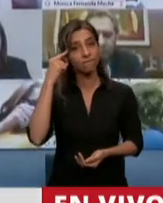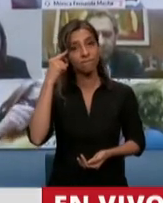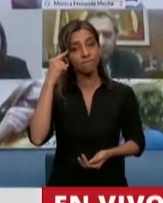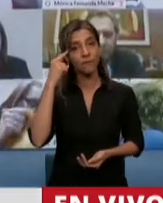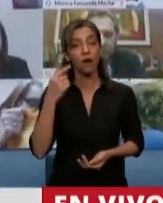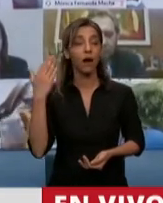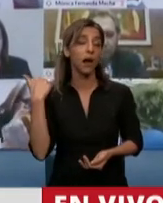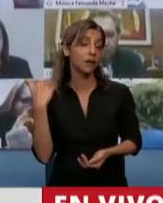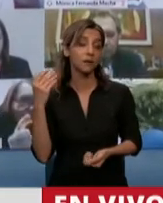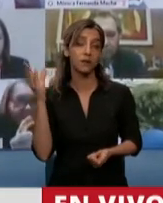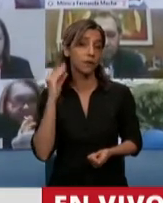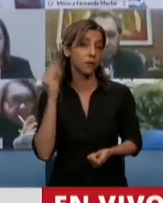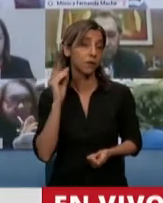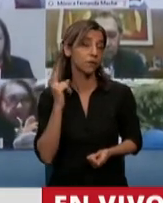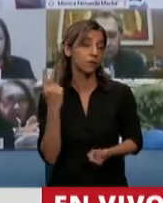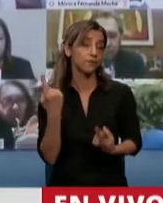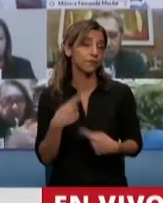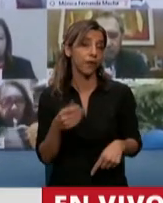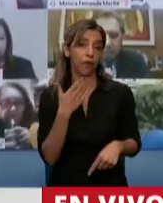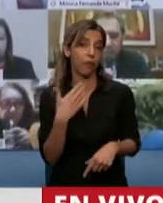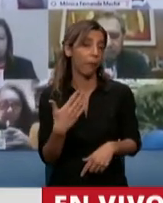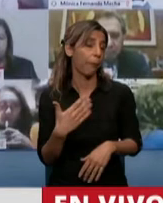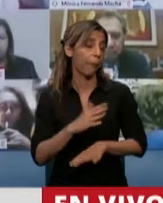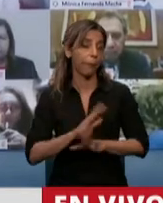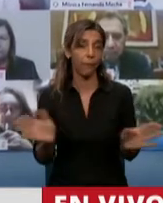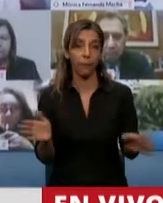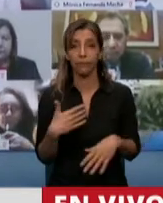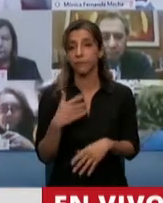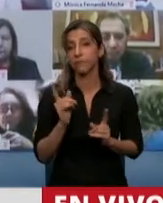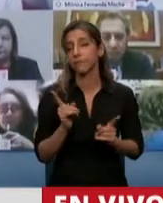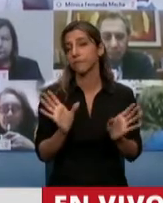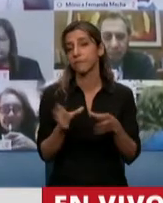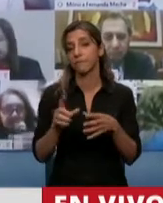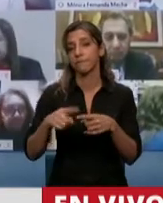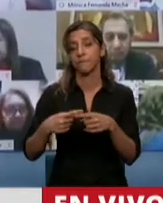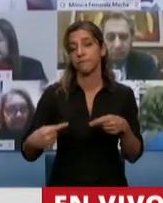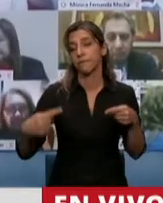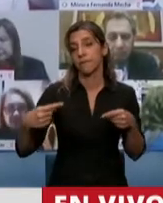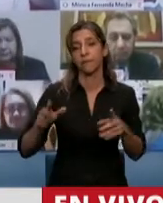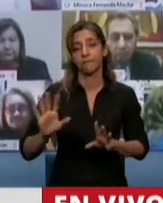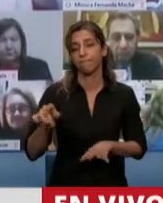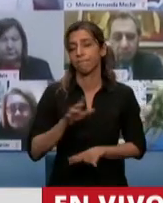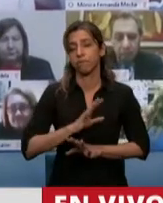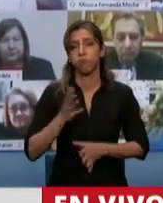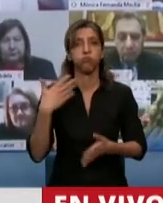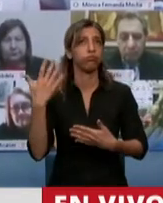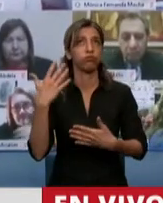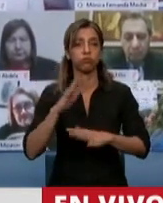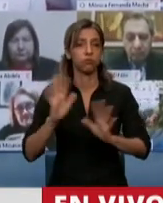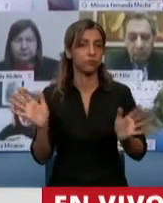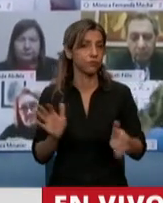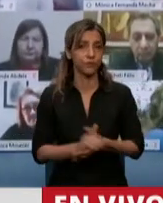parrabasadas que dijeron los miembros de la oposición, tantos